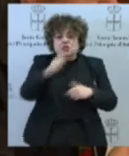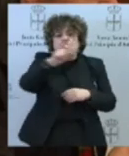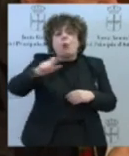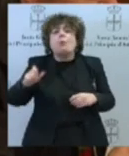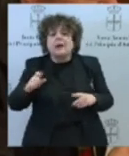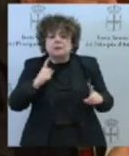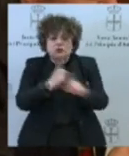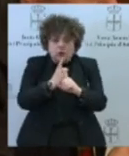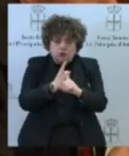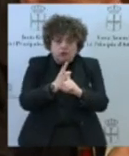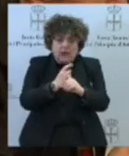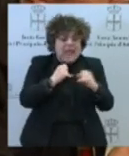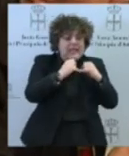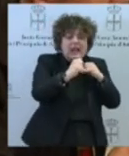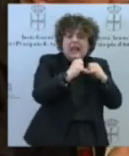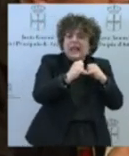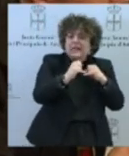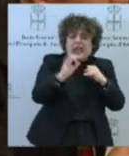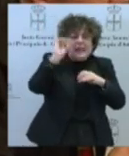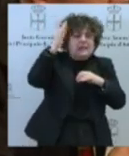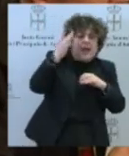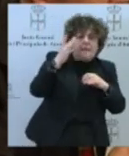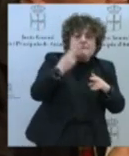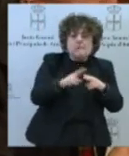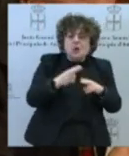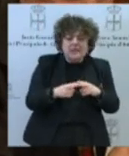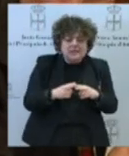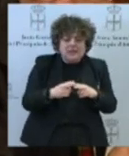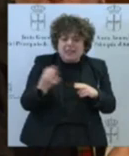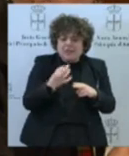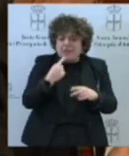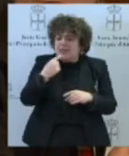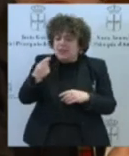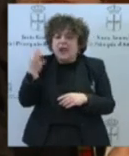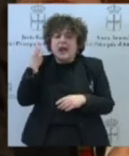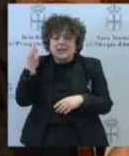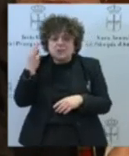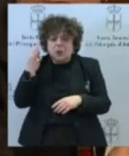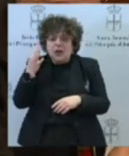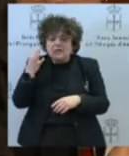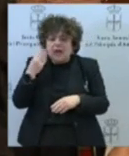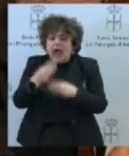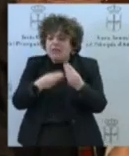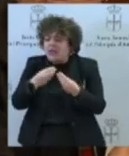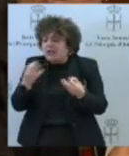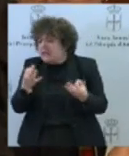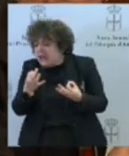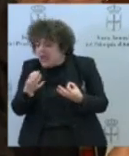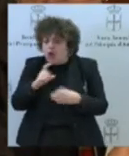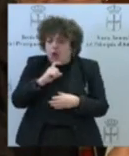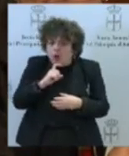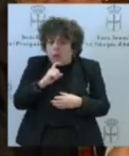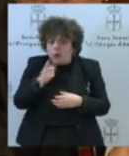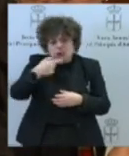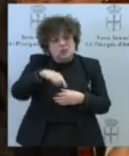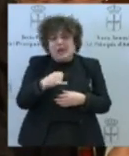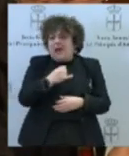trate de decirles a las mujeres lo que tienen o no tienen que hacer. Estamos muy cansadas, señor consejero, de que se nos